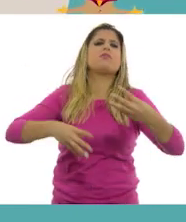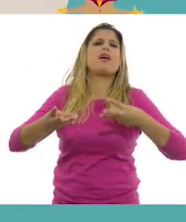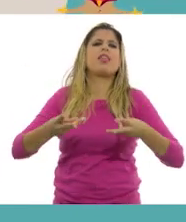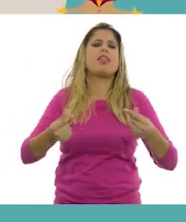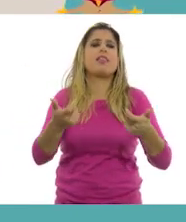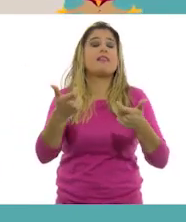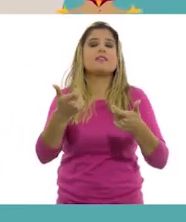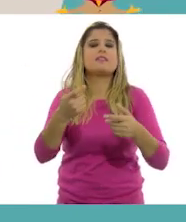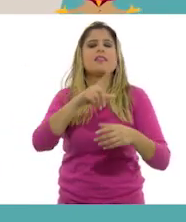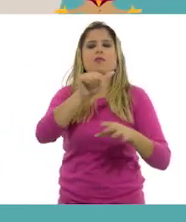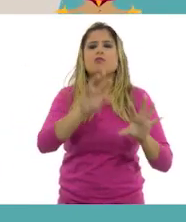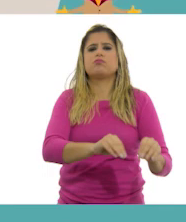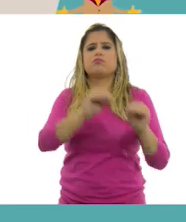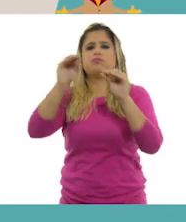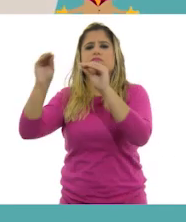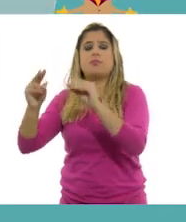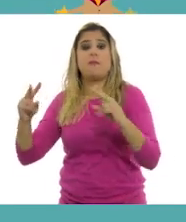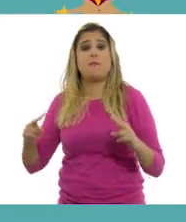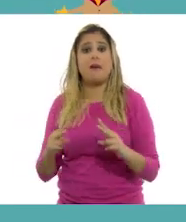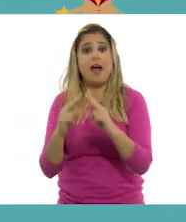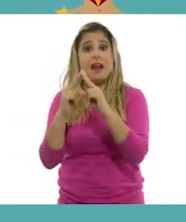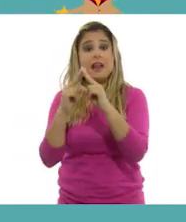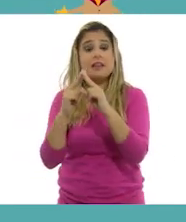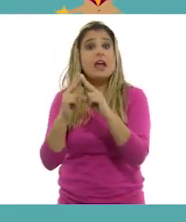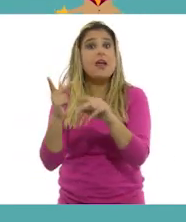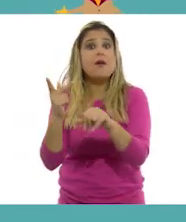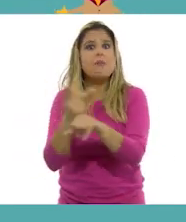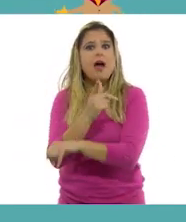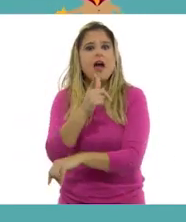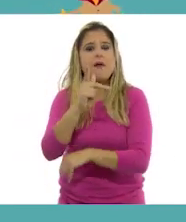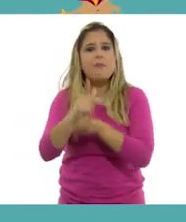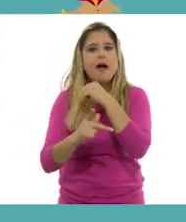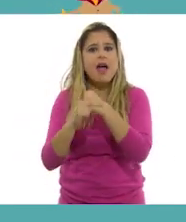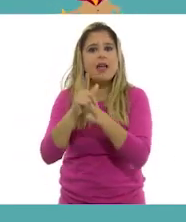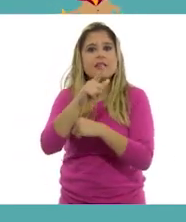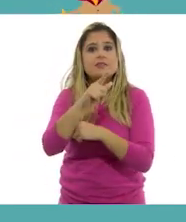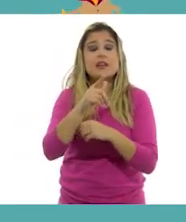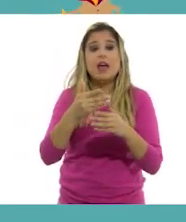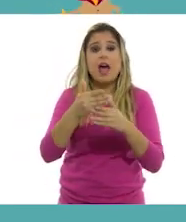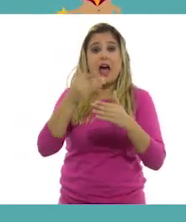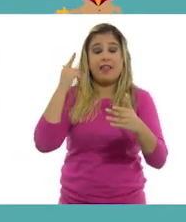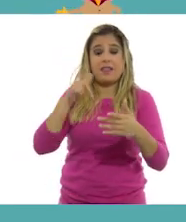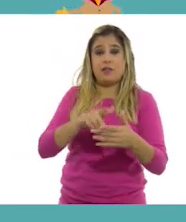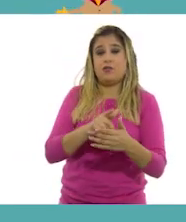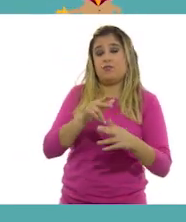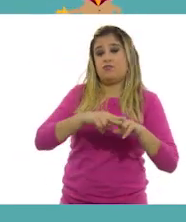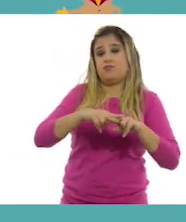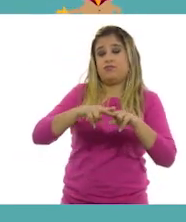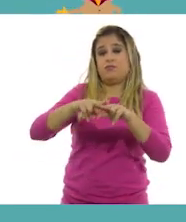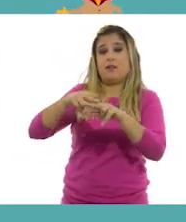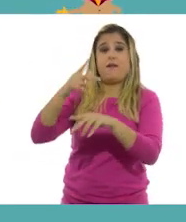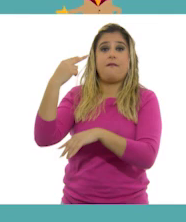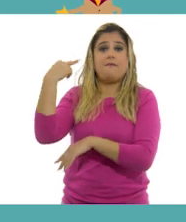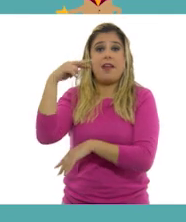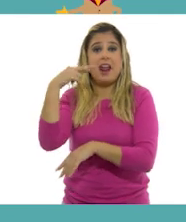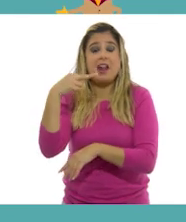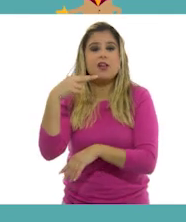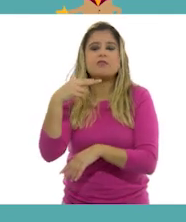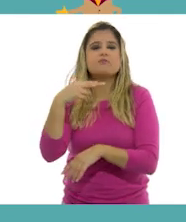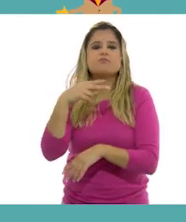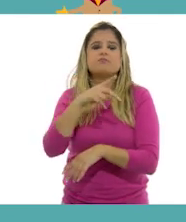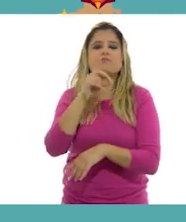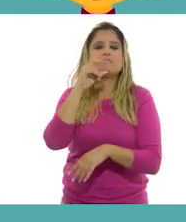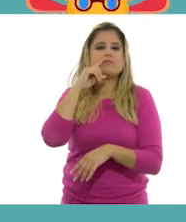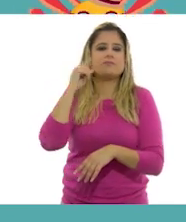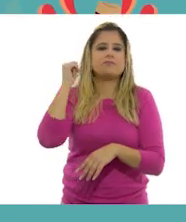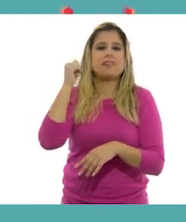Enseguida se exilió a París, pero contrario a lo sucedido en otras partes del país, antes de partir del puerto de Veracruz, Díaz fue despedido con